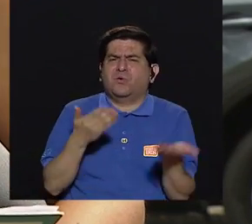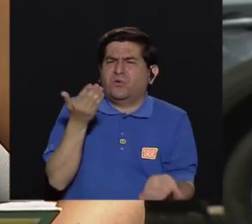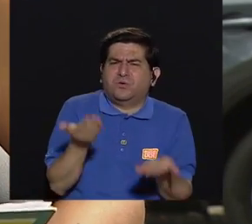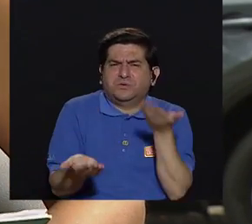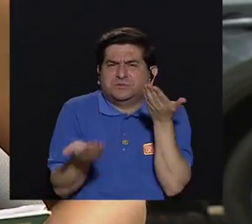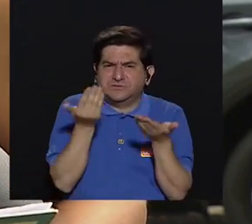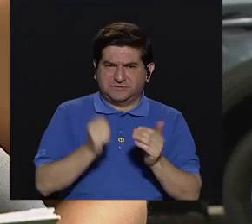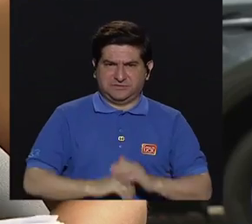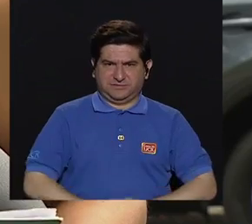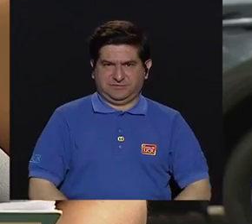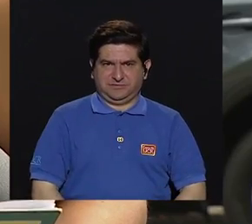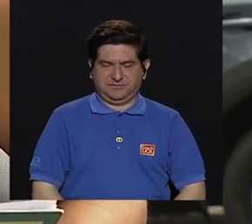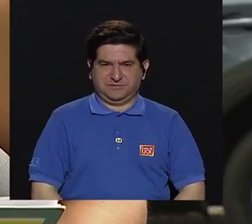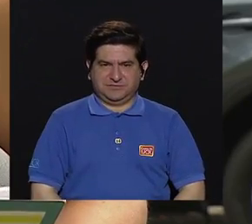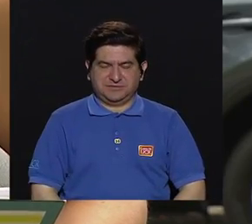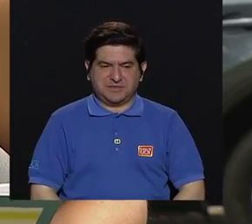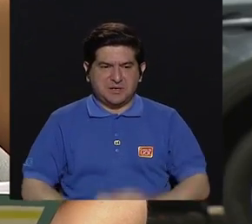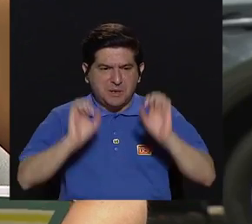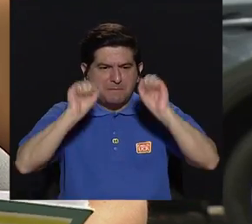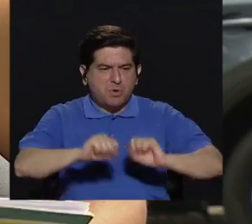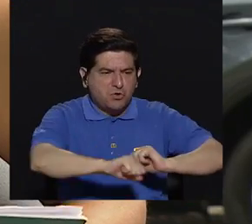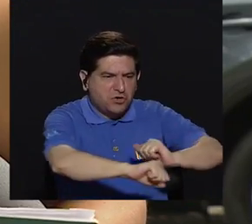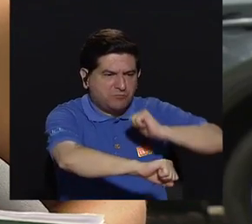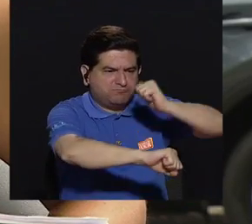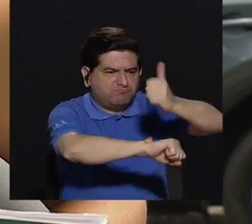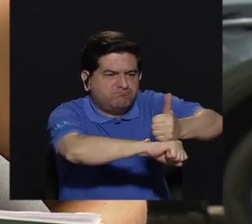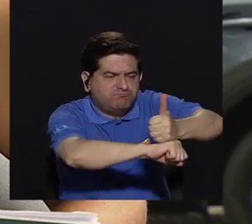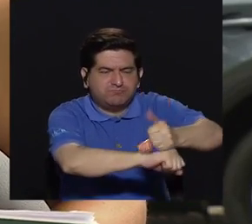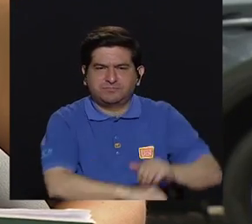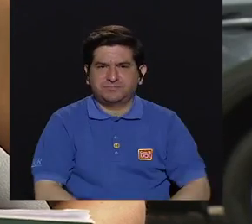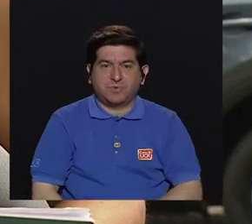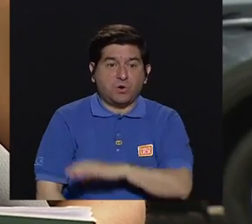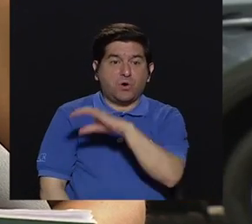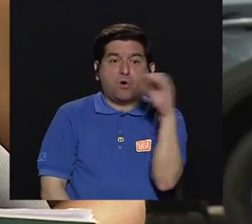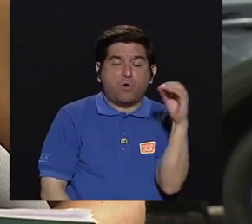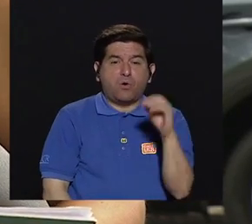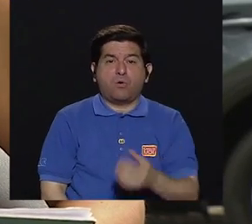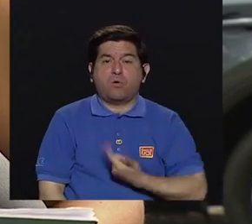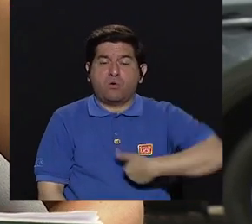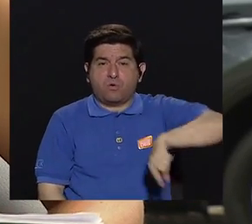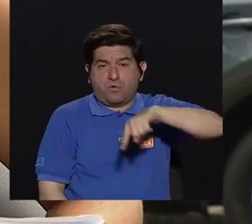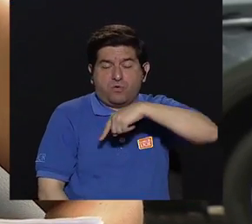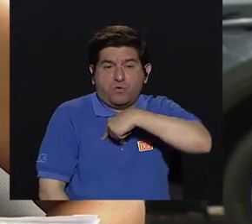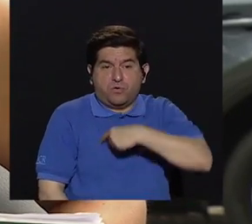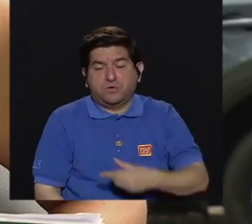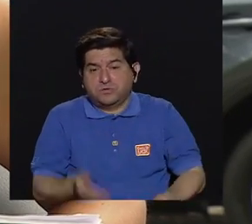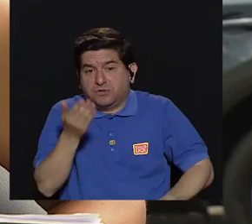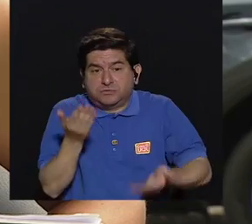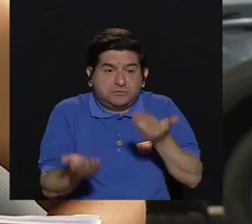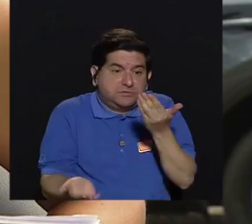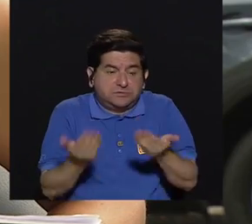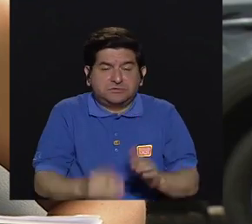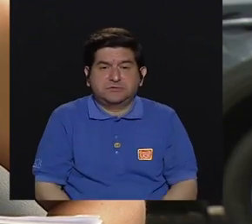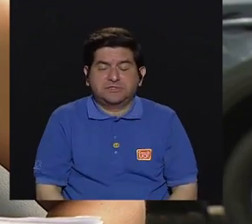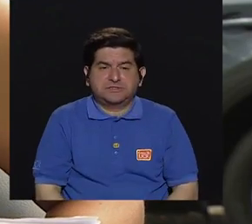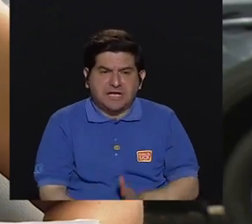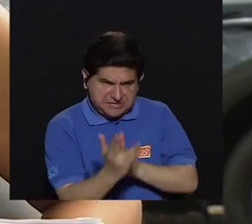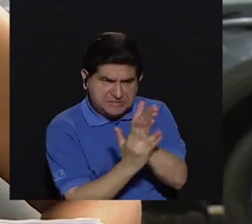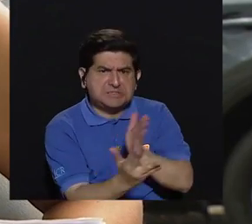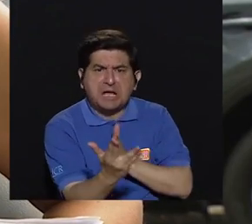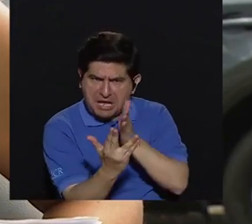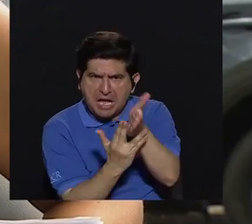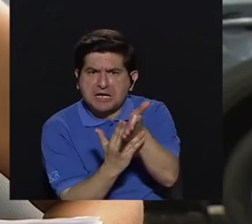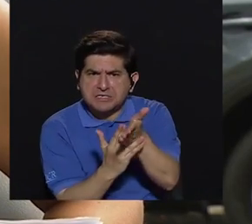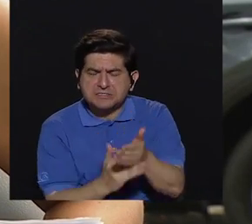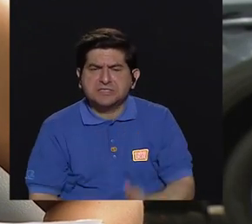podrían colocarse o qué podríamos acudir de manera